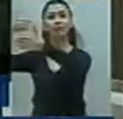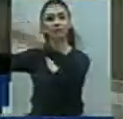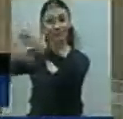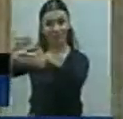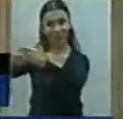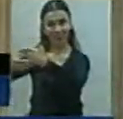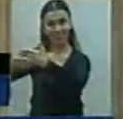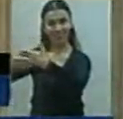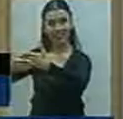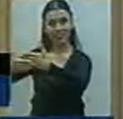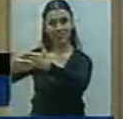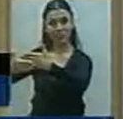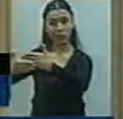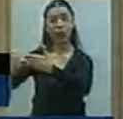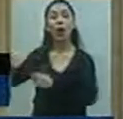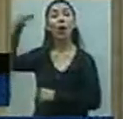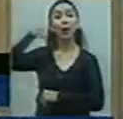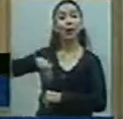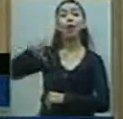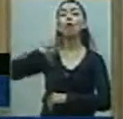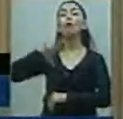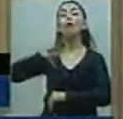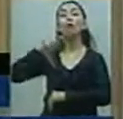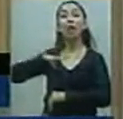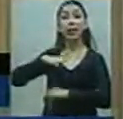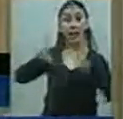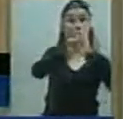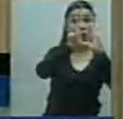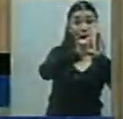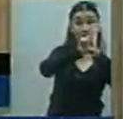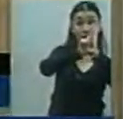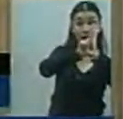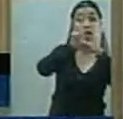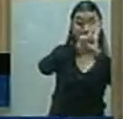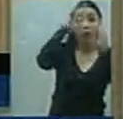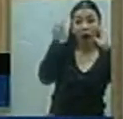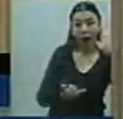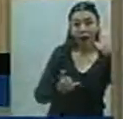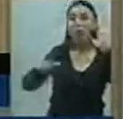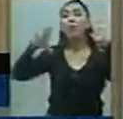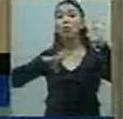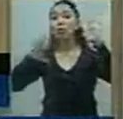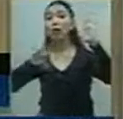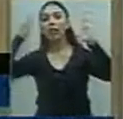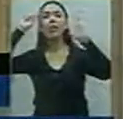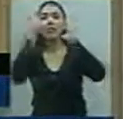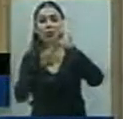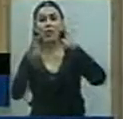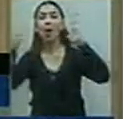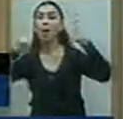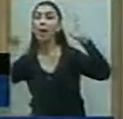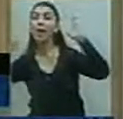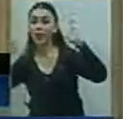Pero esto es poner en práctica lo que se dice, porque con marchas eran reclamos